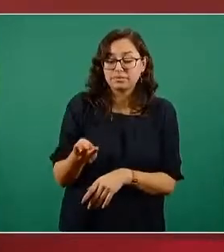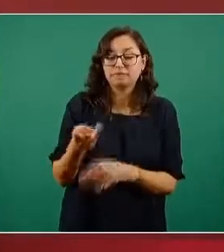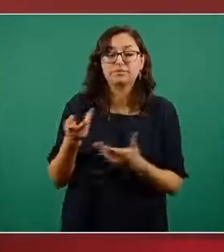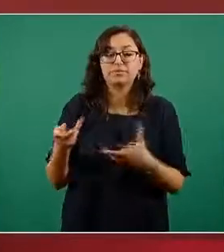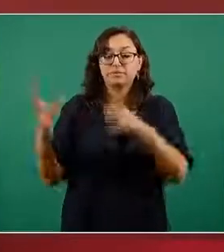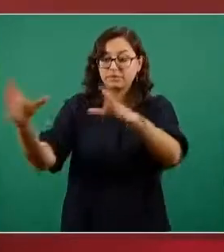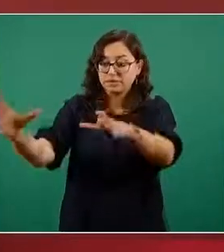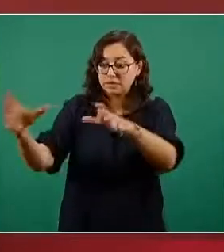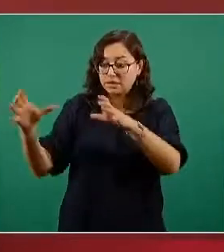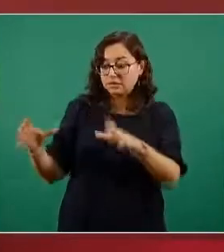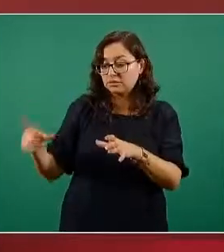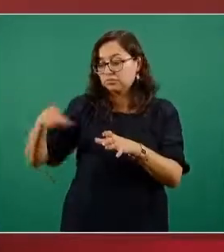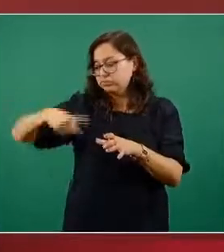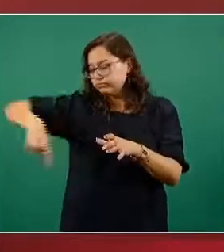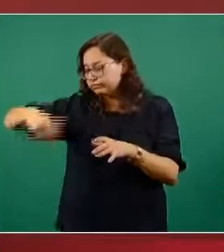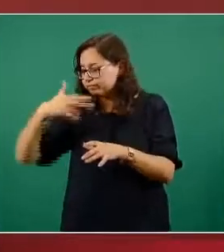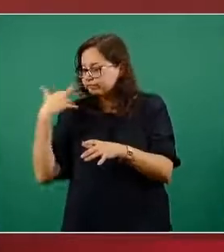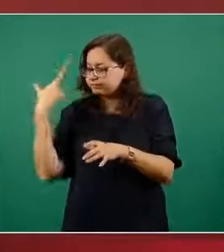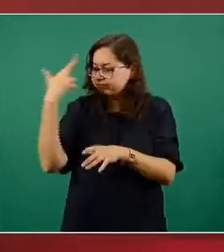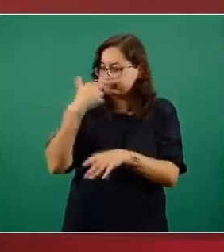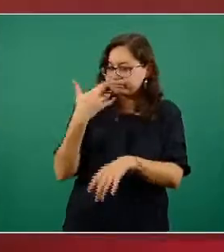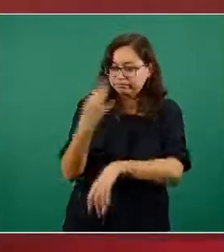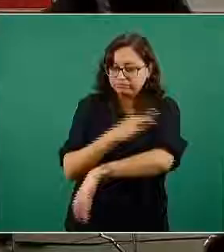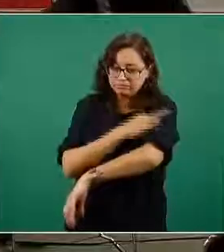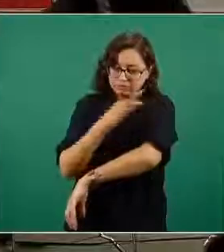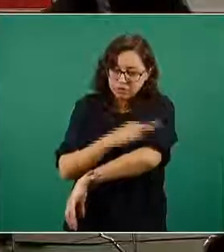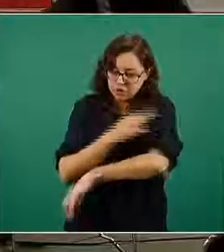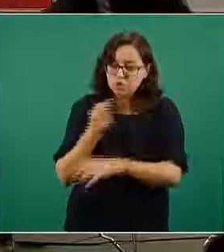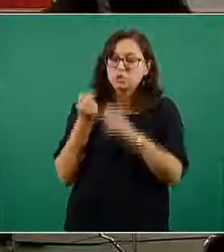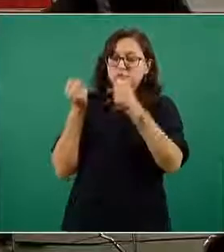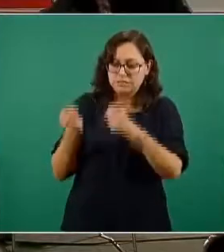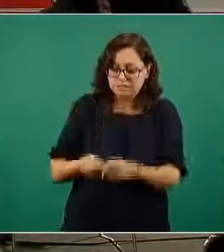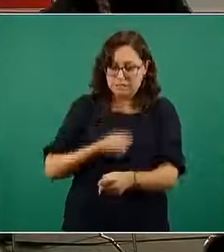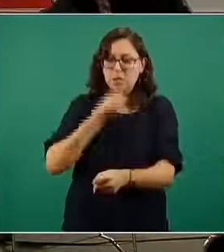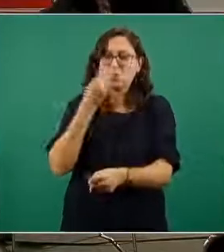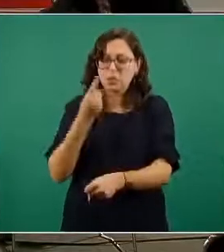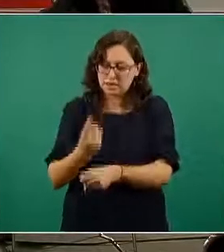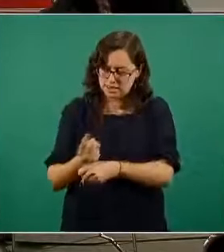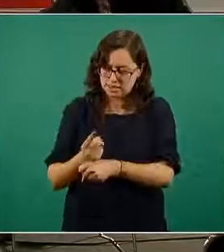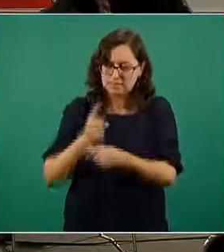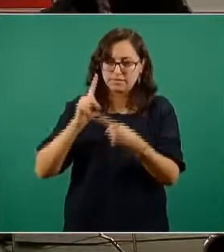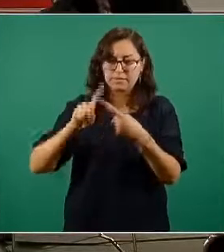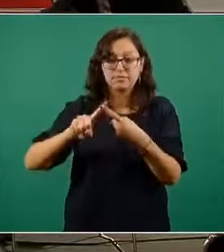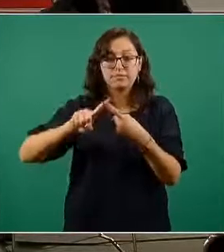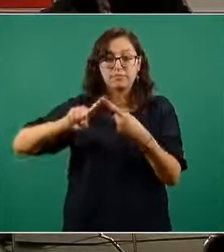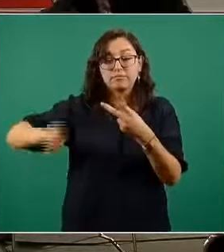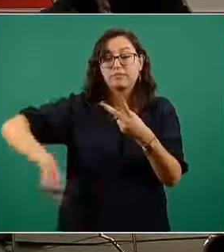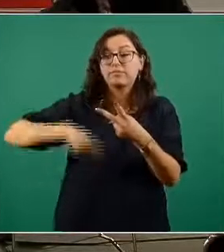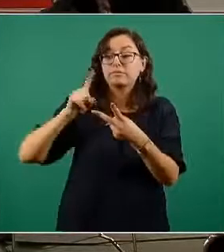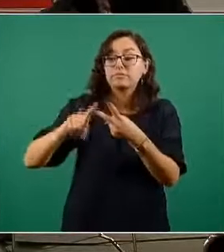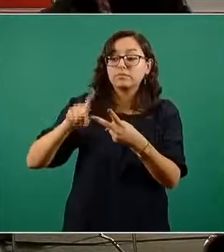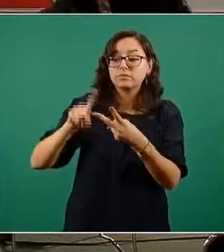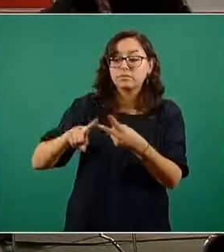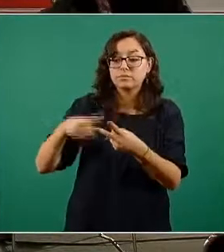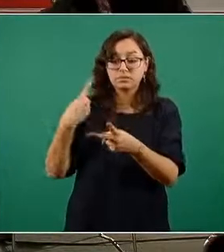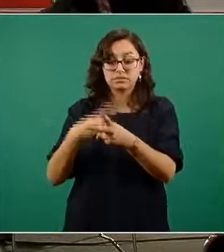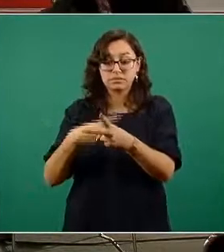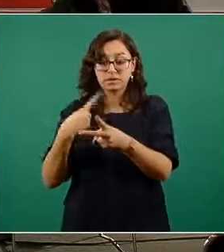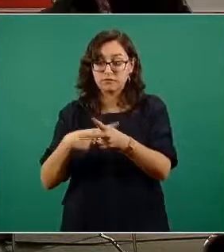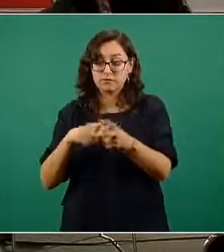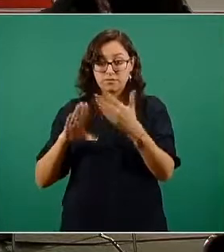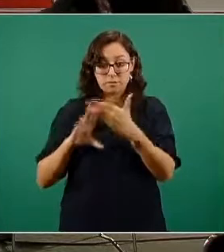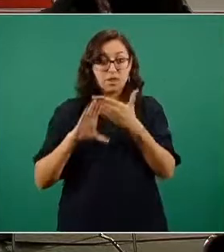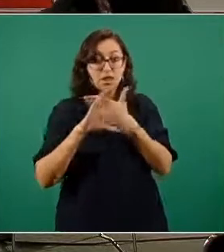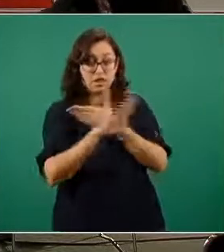personas estudiadas permite evaluar ya no solo la seguridad que se sigue evaluando sino la eficacia es decir la